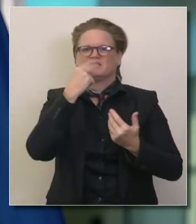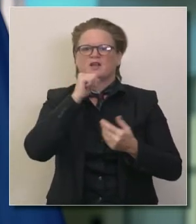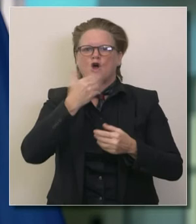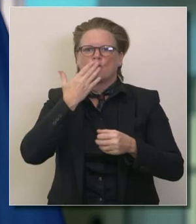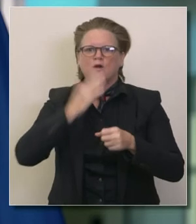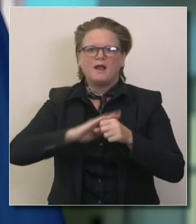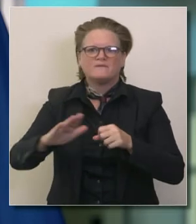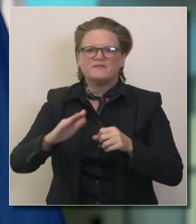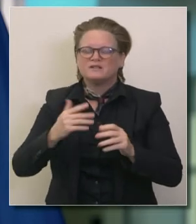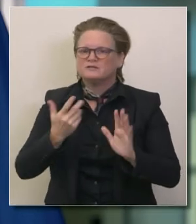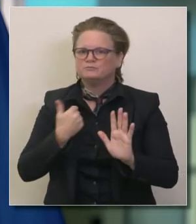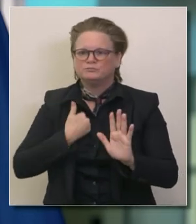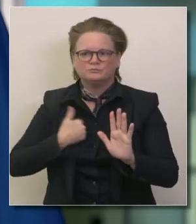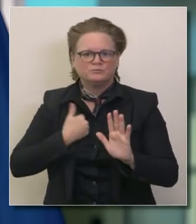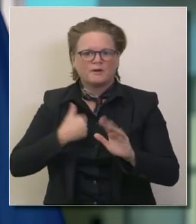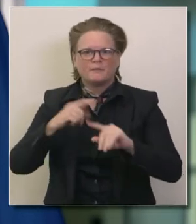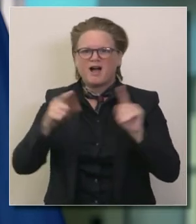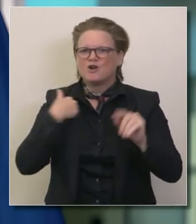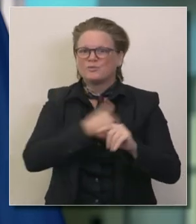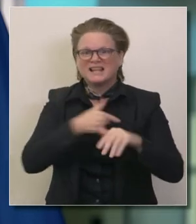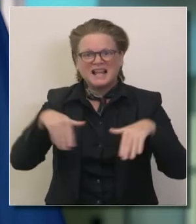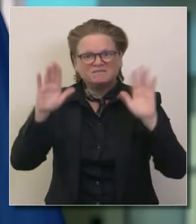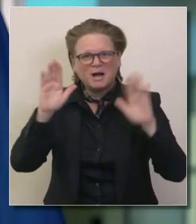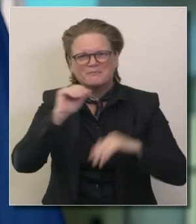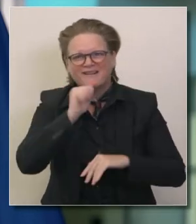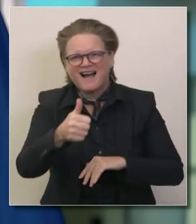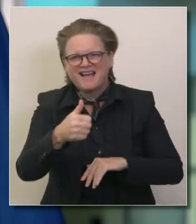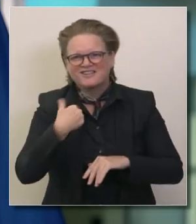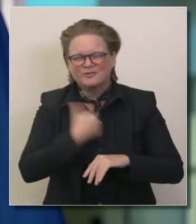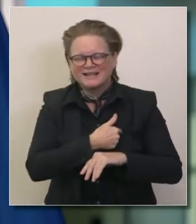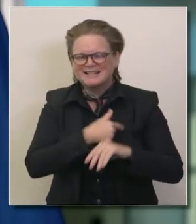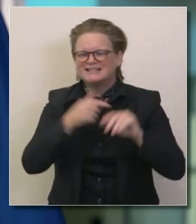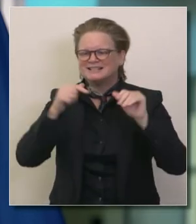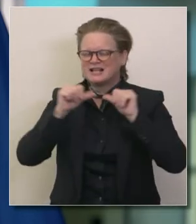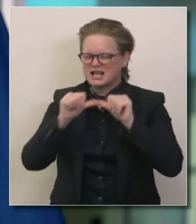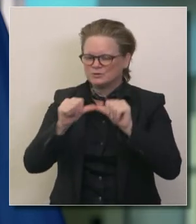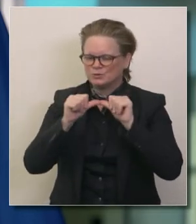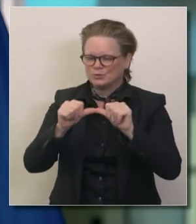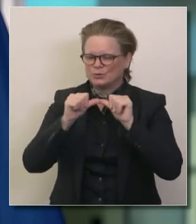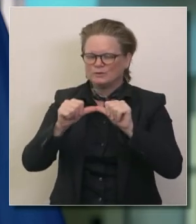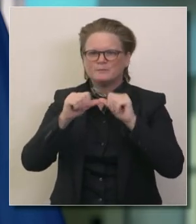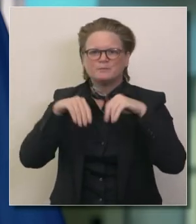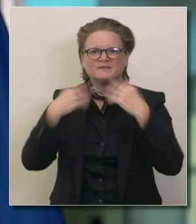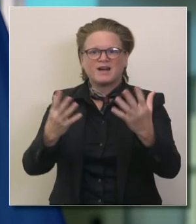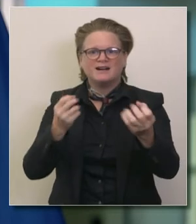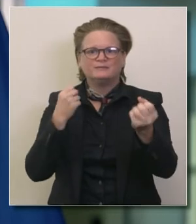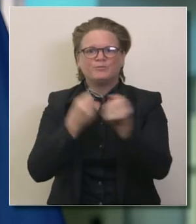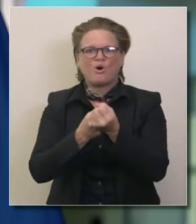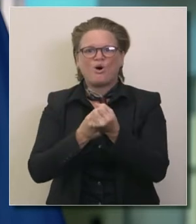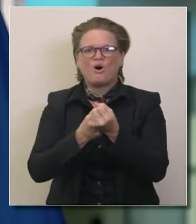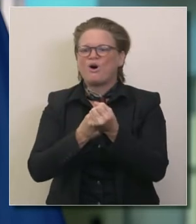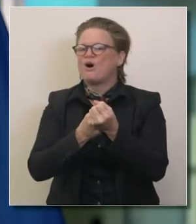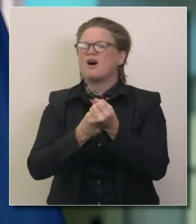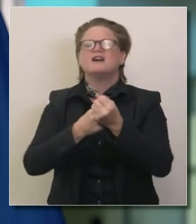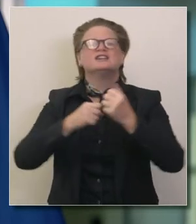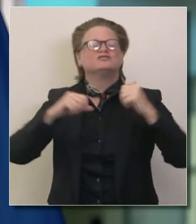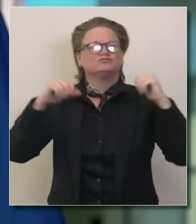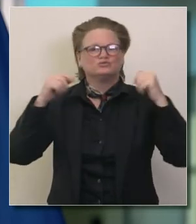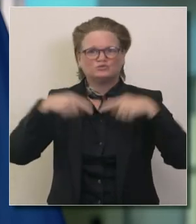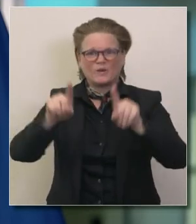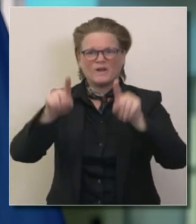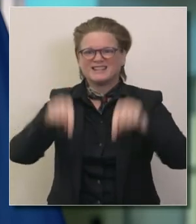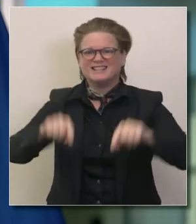pero no nos vamos a dar por vencidos y seguiremos haciendo tratando de hacer lo mejor para proporcionar más apoyo durante estos